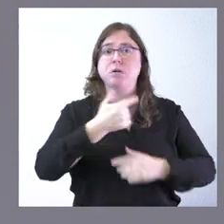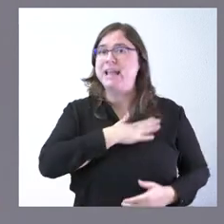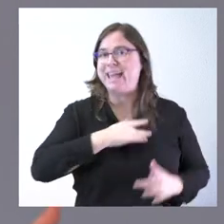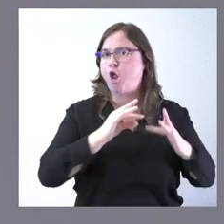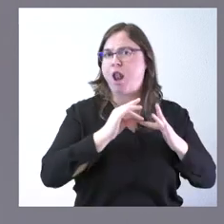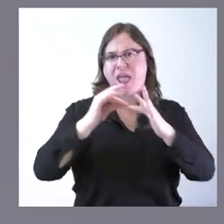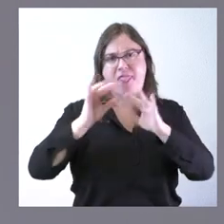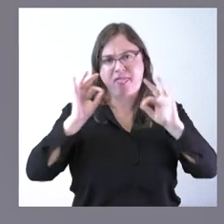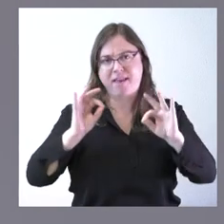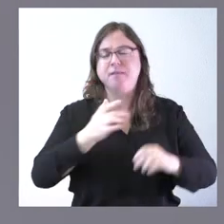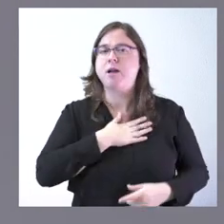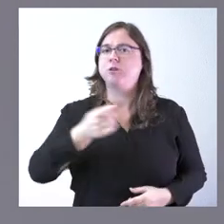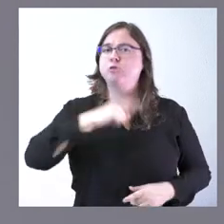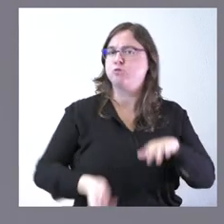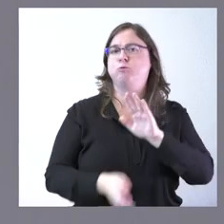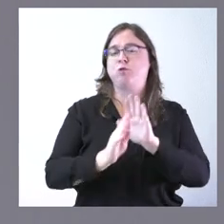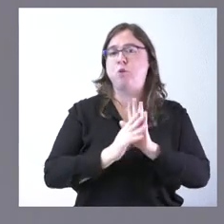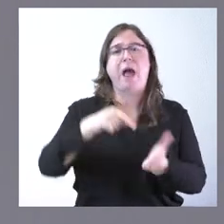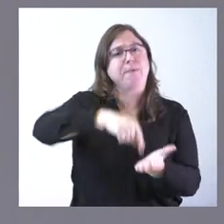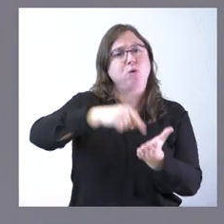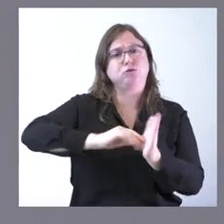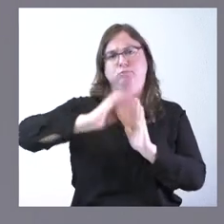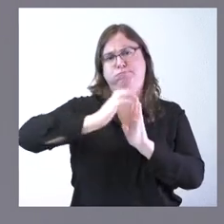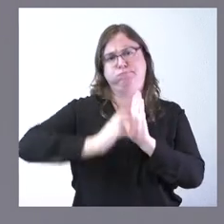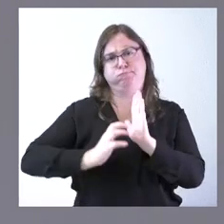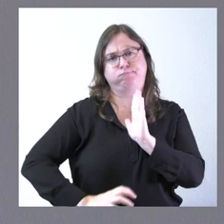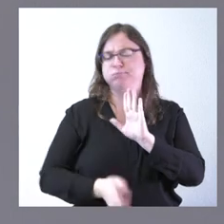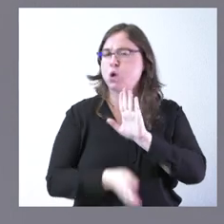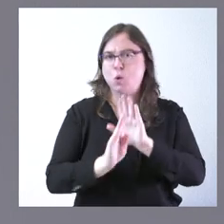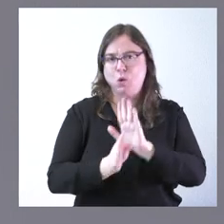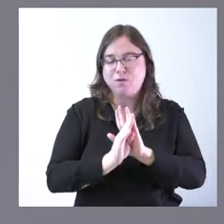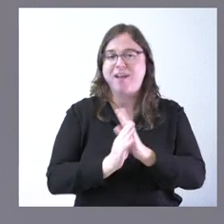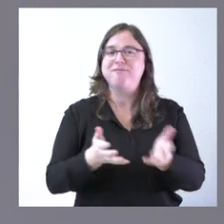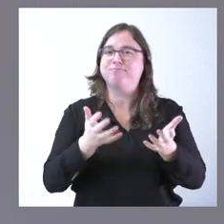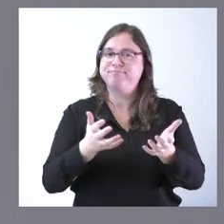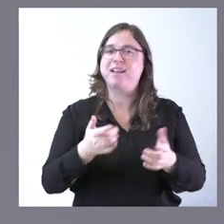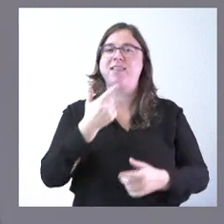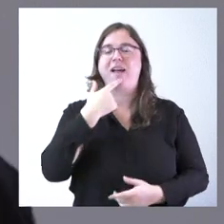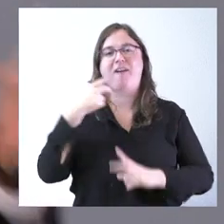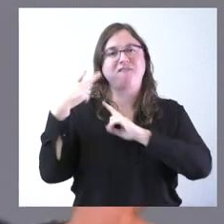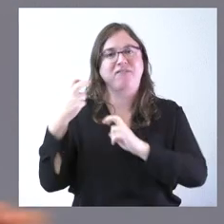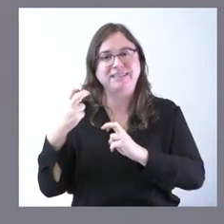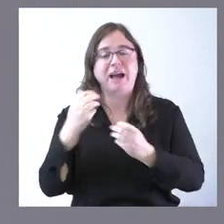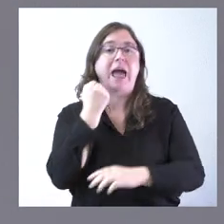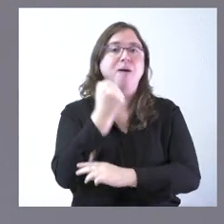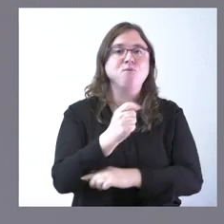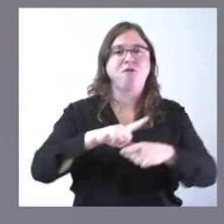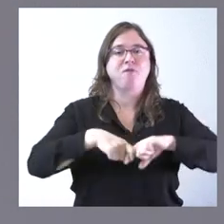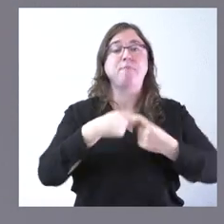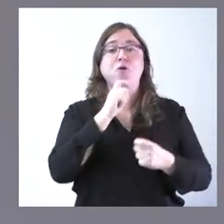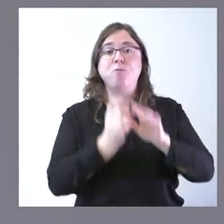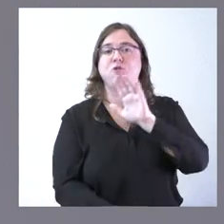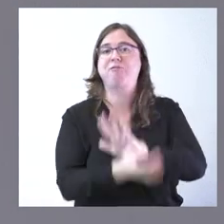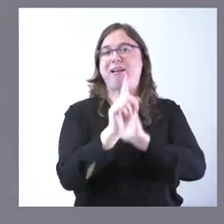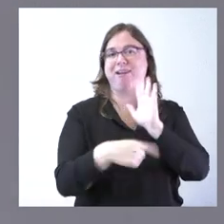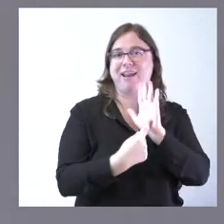y que para eso vamos a seguir bajando impuestos vamos a seguir mejorando las reducciones fiscales de apoyo a las familias y lo vamos a hacer a través de leyes específicas lo vamos